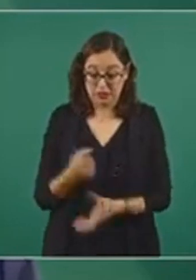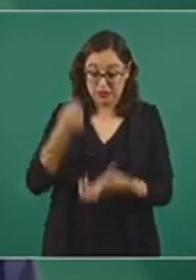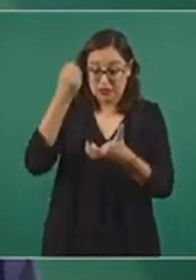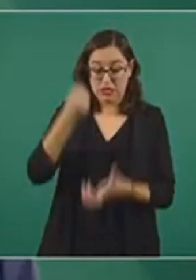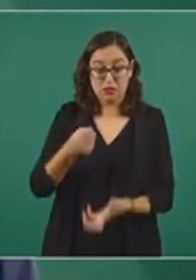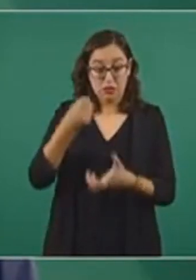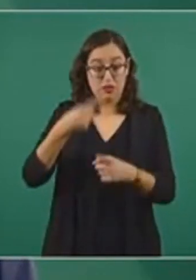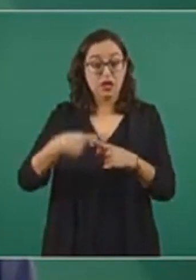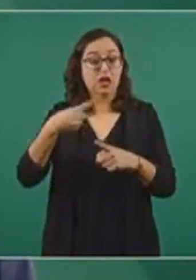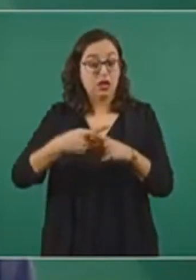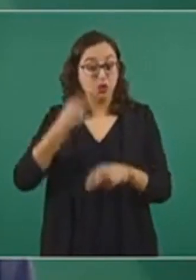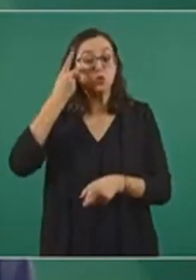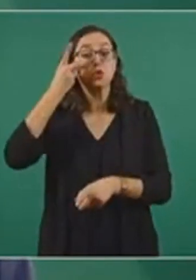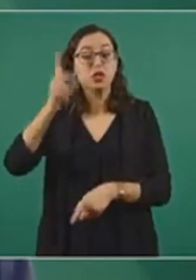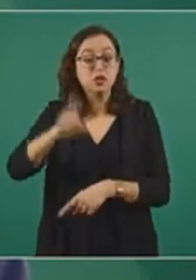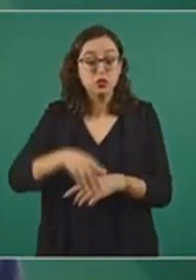pueblo.